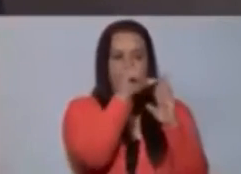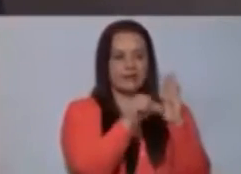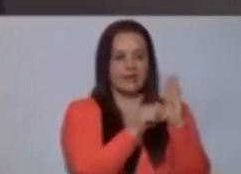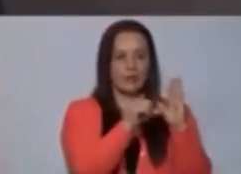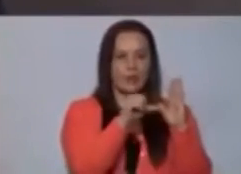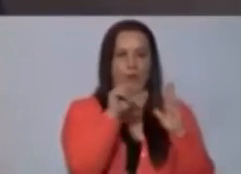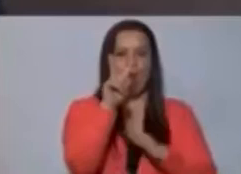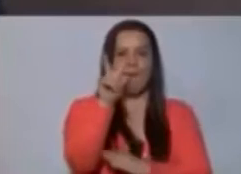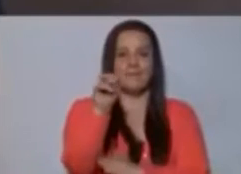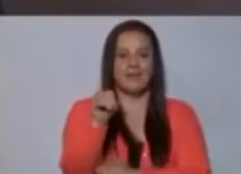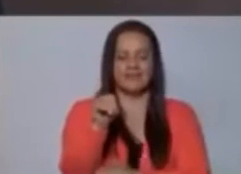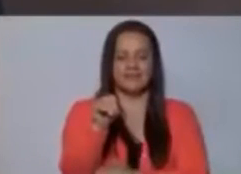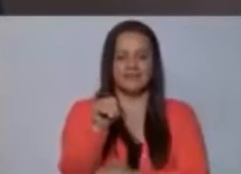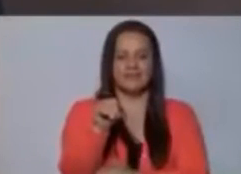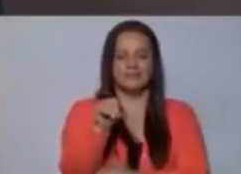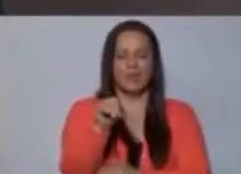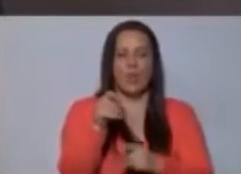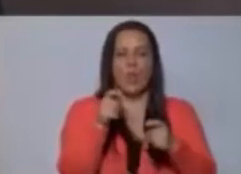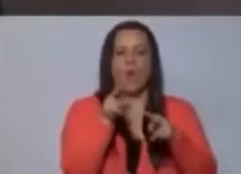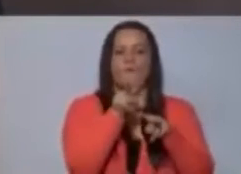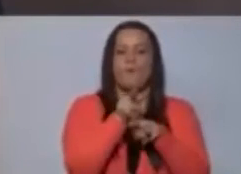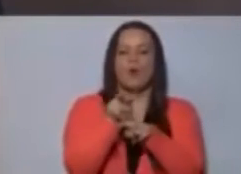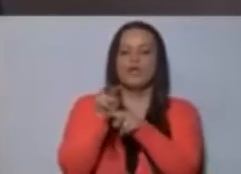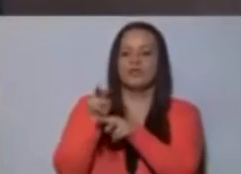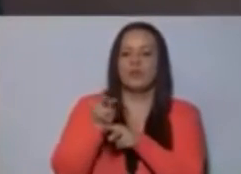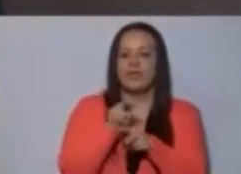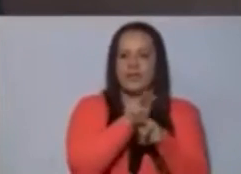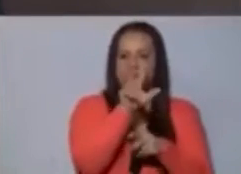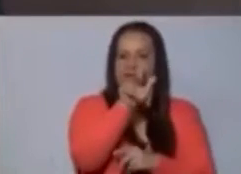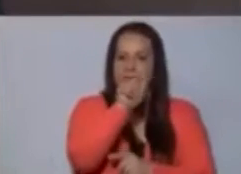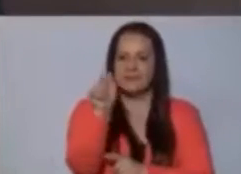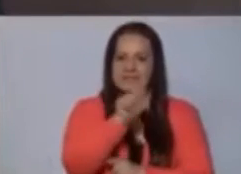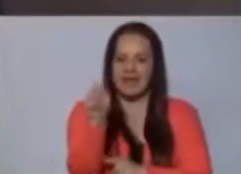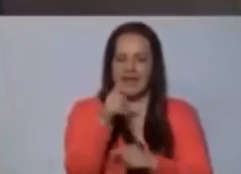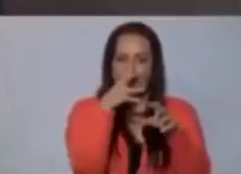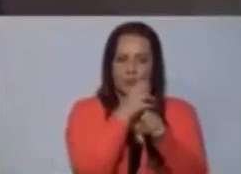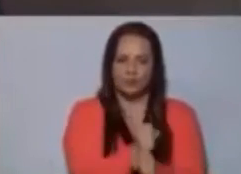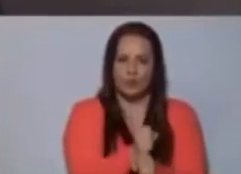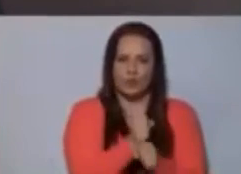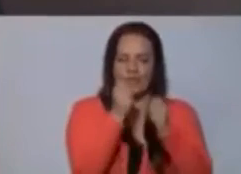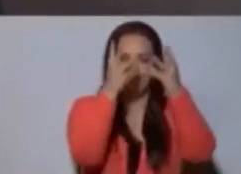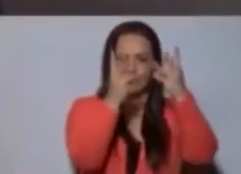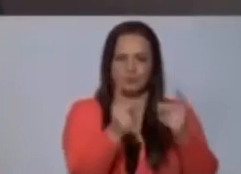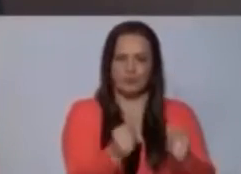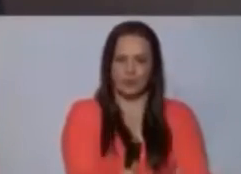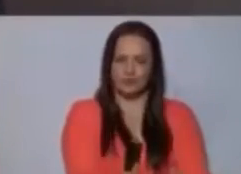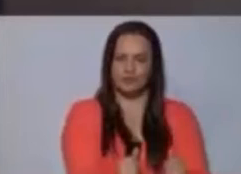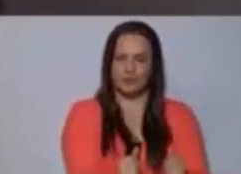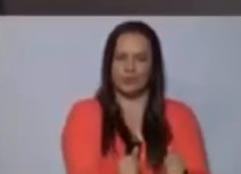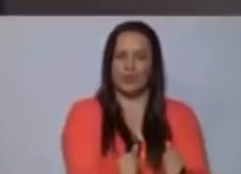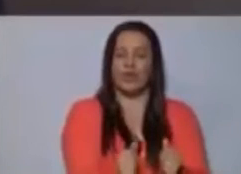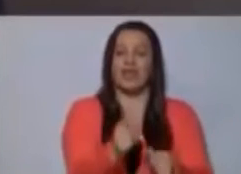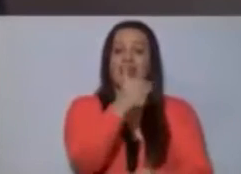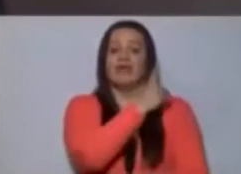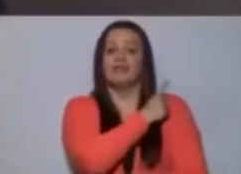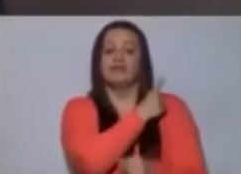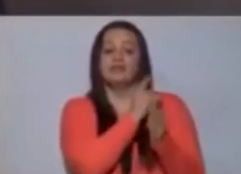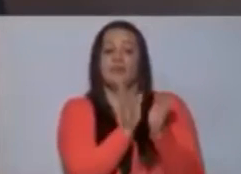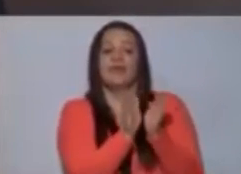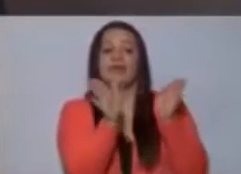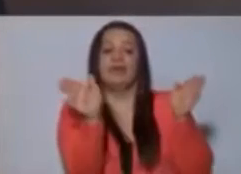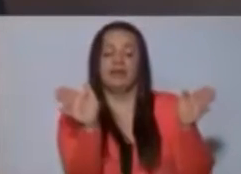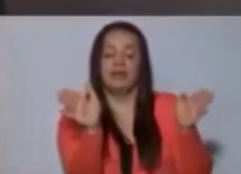20. Monitoreo trimestral durante la ejecución del presupuesto. Tanto la Dirección General